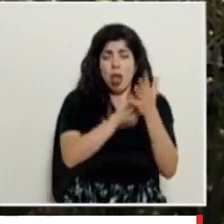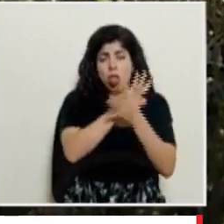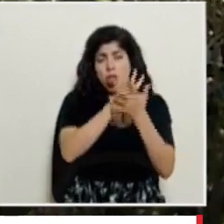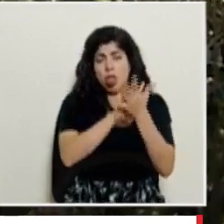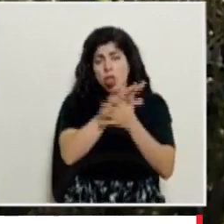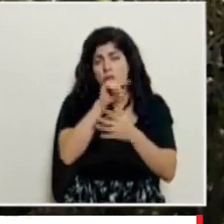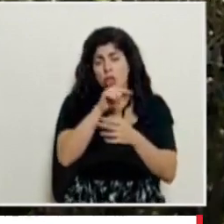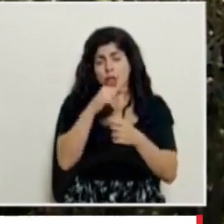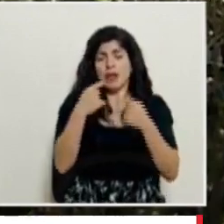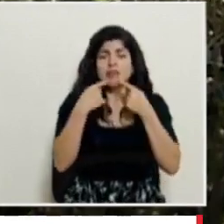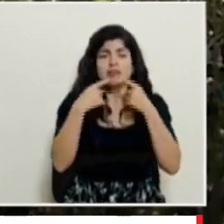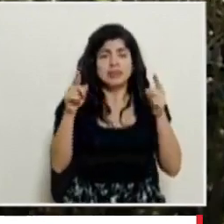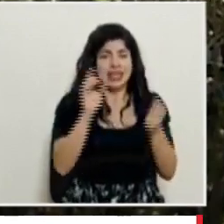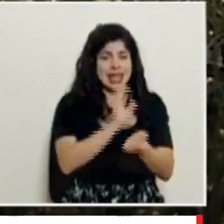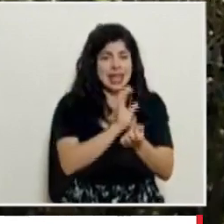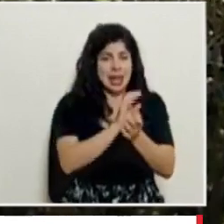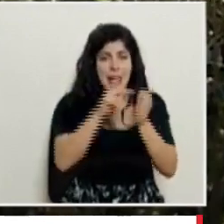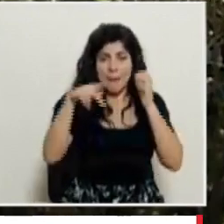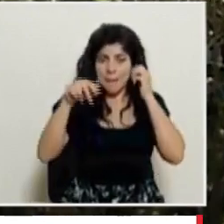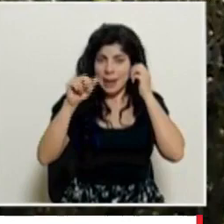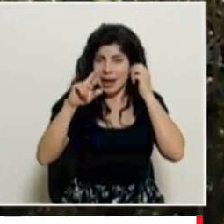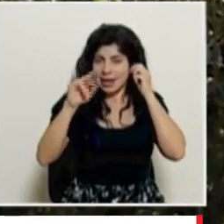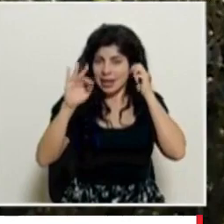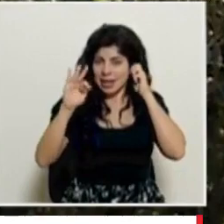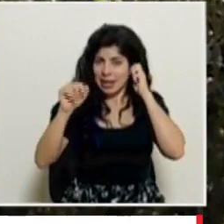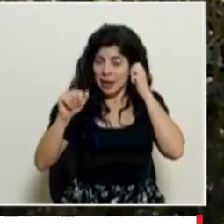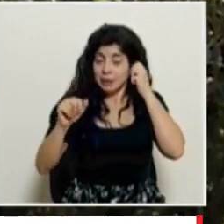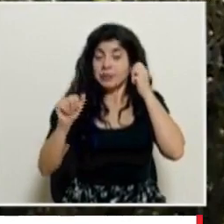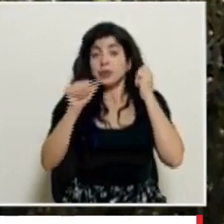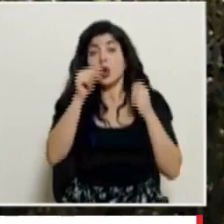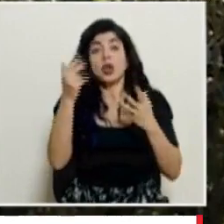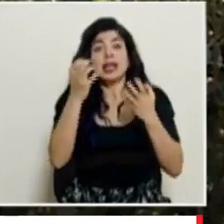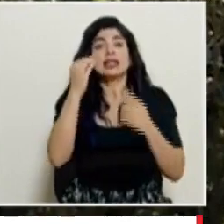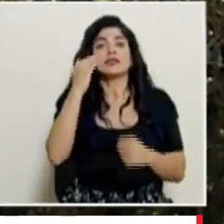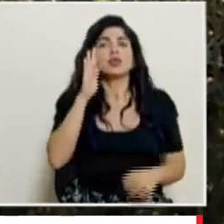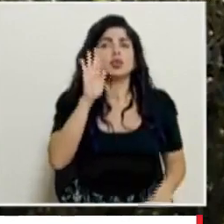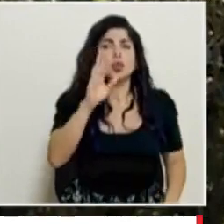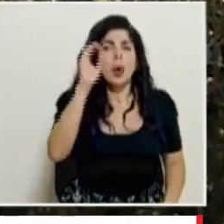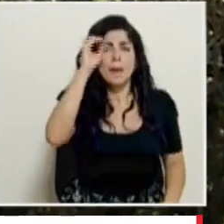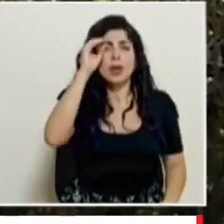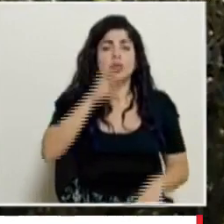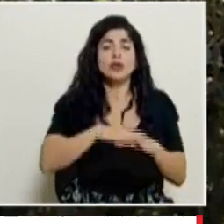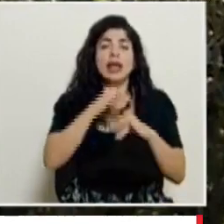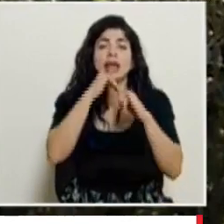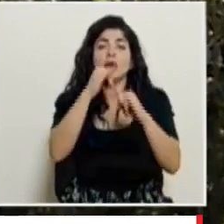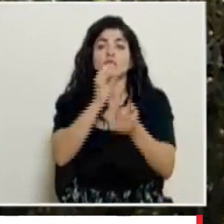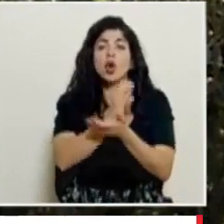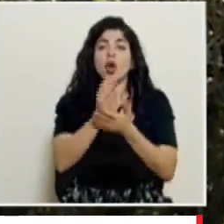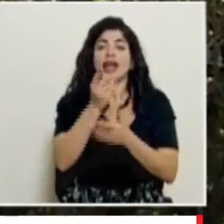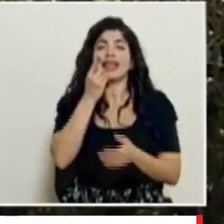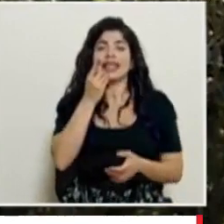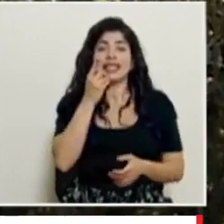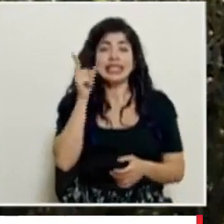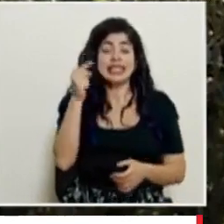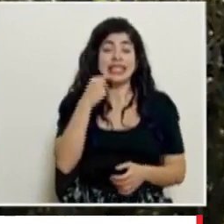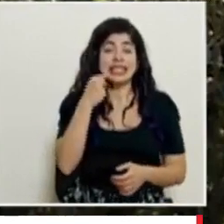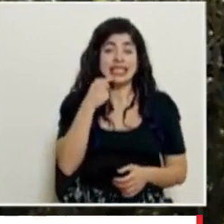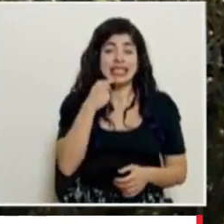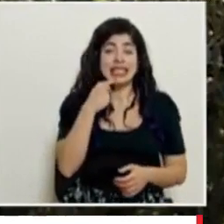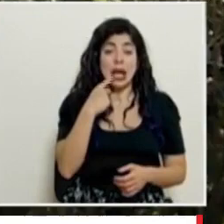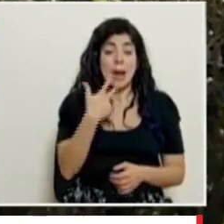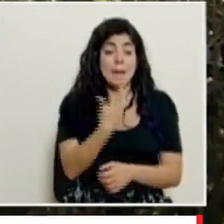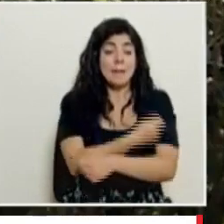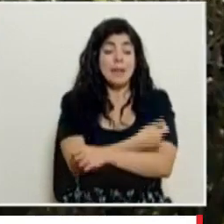con respecto a ese mensaje que puso la clínica de Parrita lo otro quería saber una posición suya en relación a la denuncia que hizo el colegio de odontólogos ellos aseguran de que